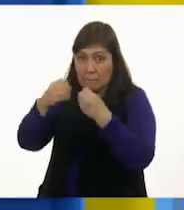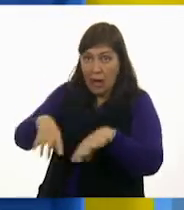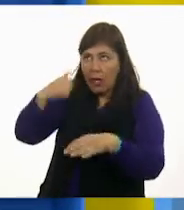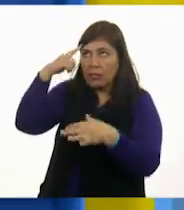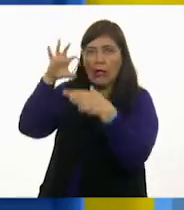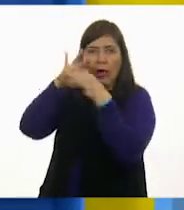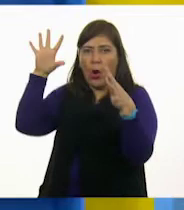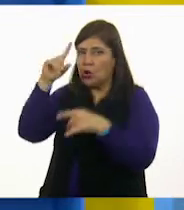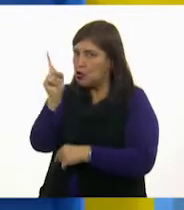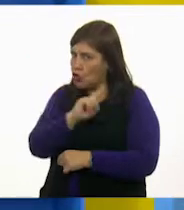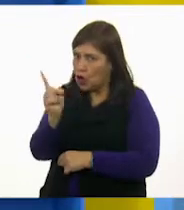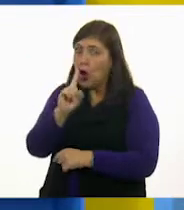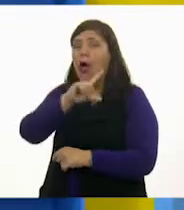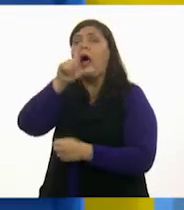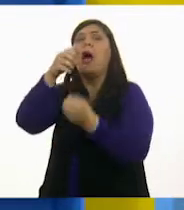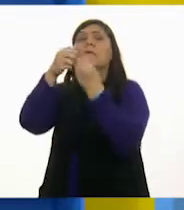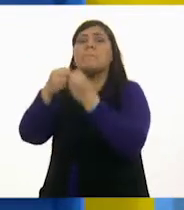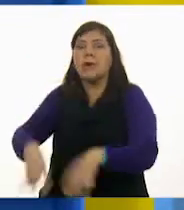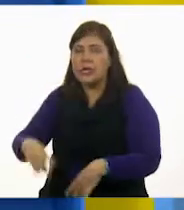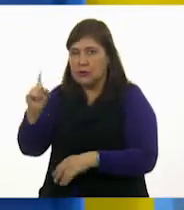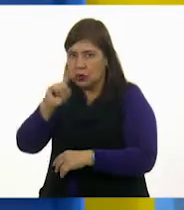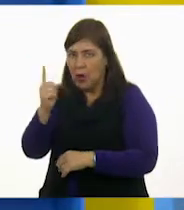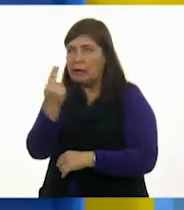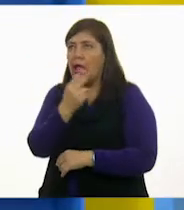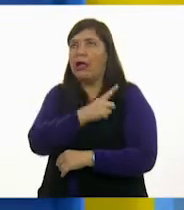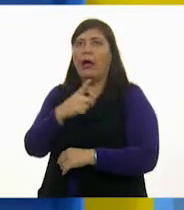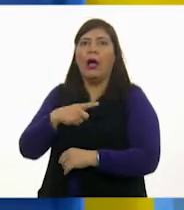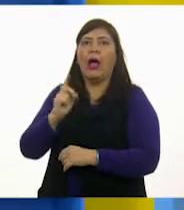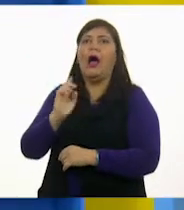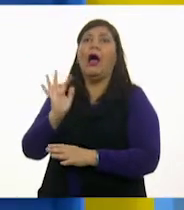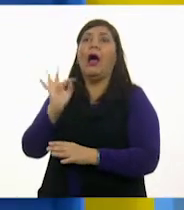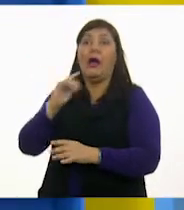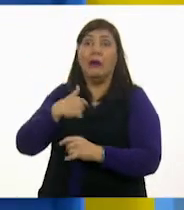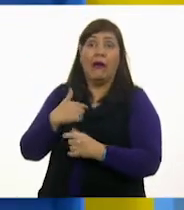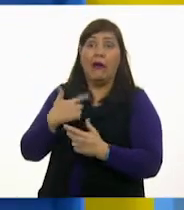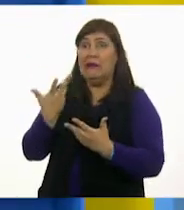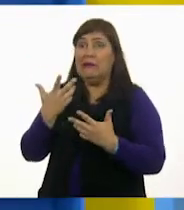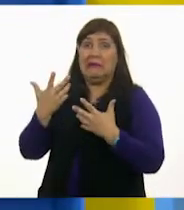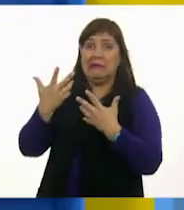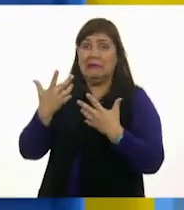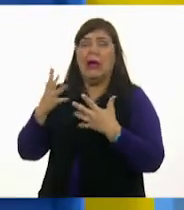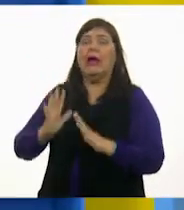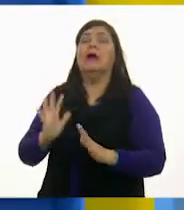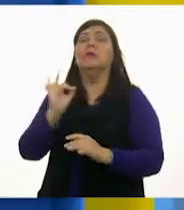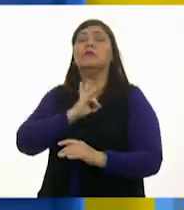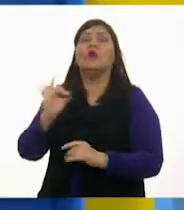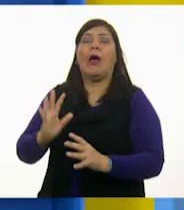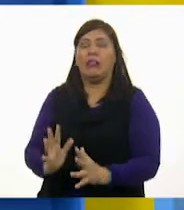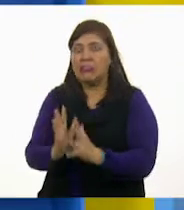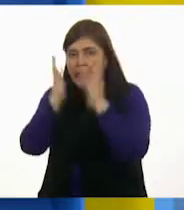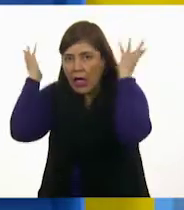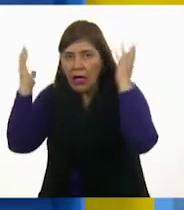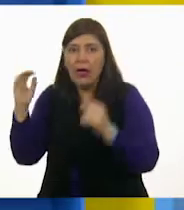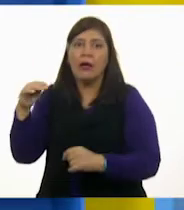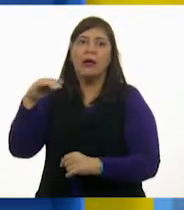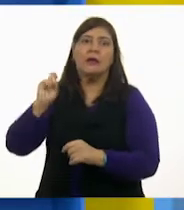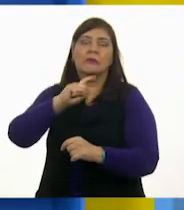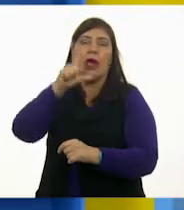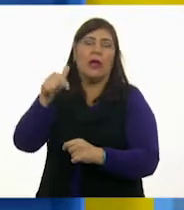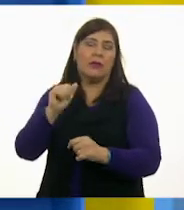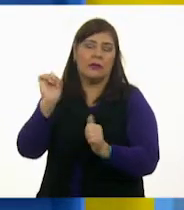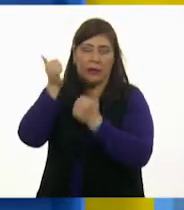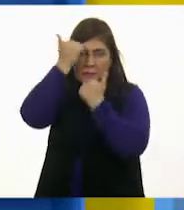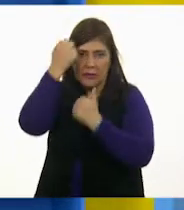calma, estás perdido. Podrías tomar una decisión equivocada. Muy bien. Eso es. ¿Ya estás tranquilo?